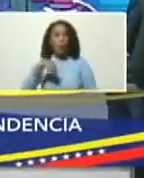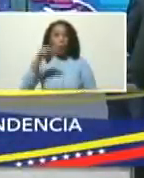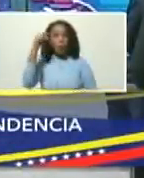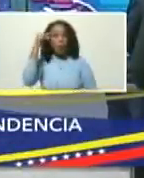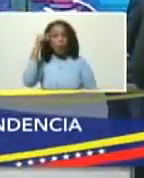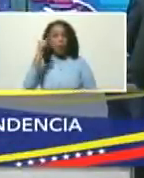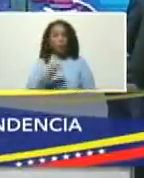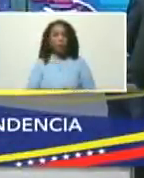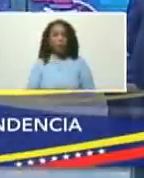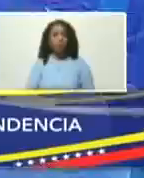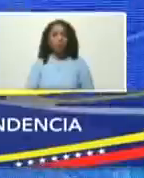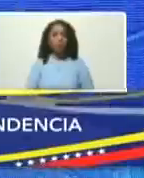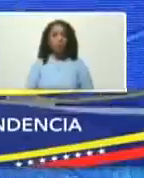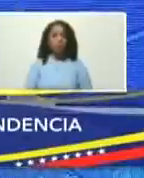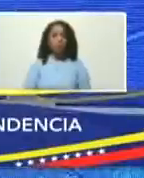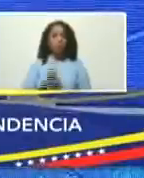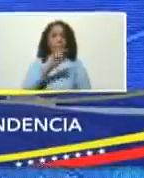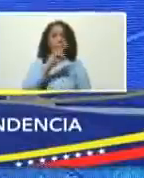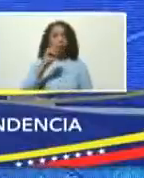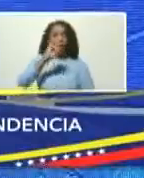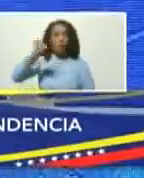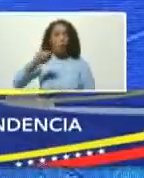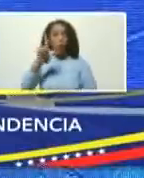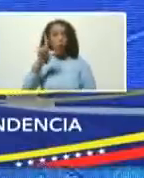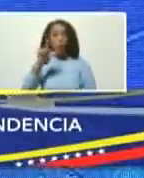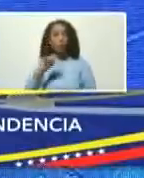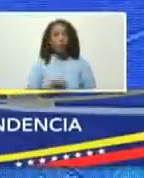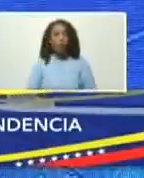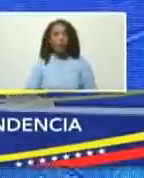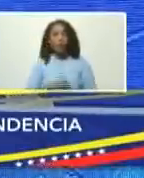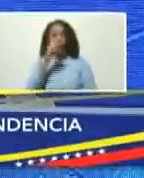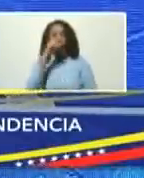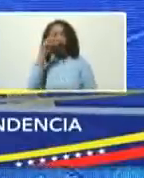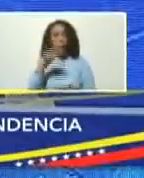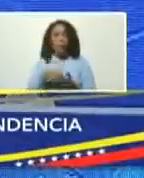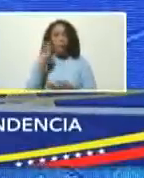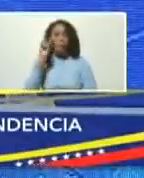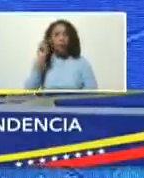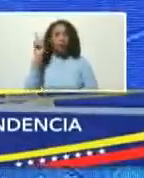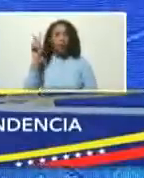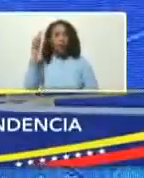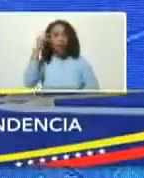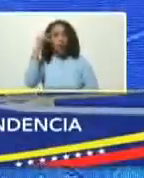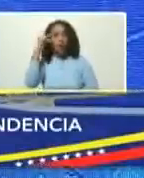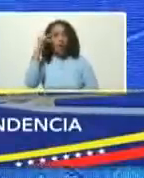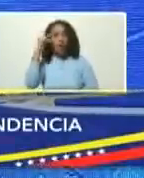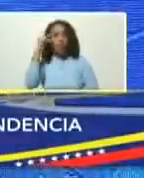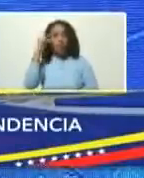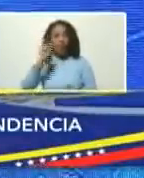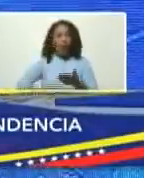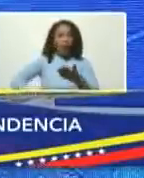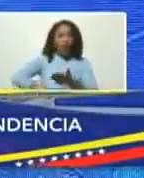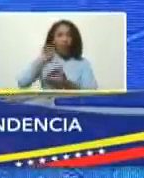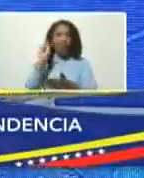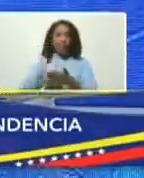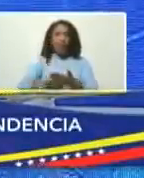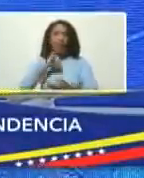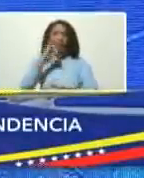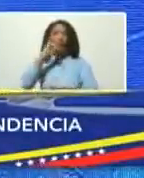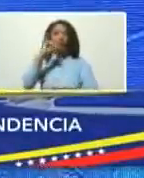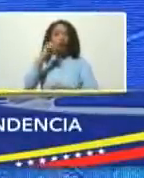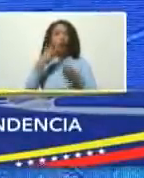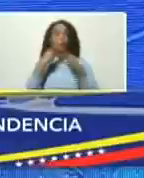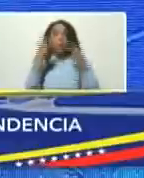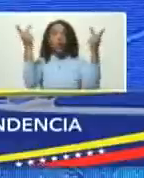20 de julio del año 2022 día de la firma y promulgación de la